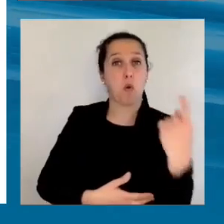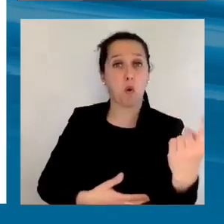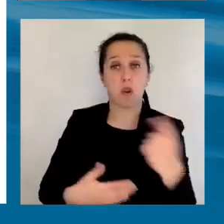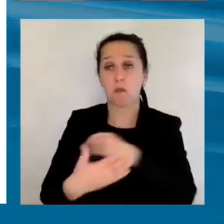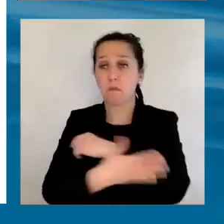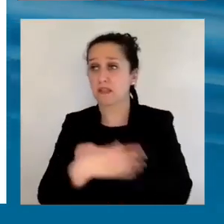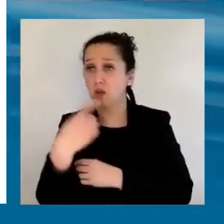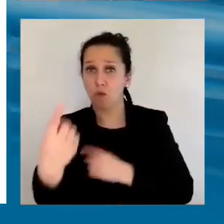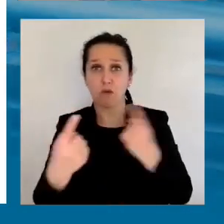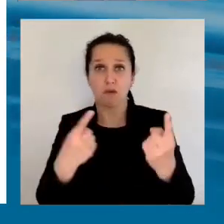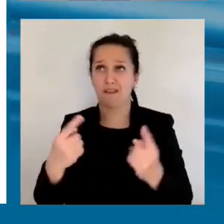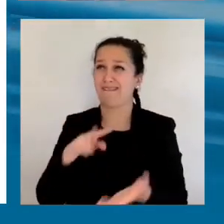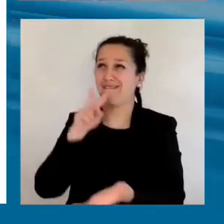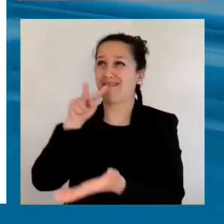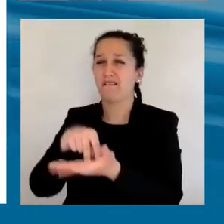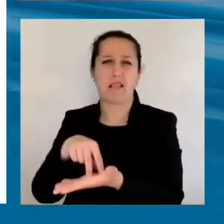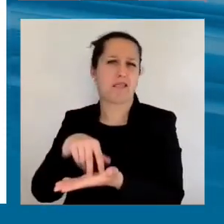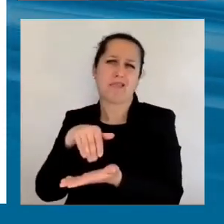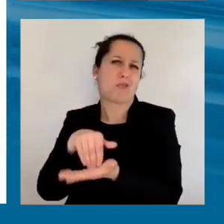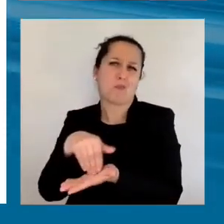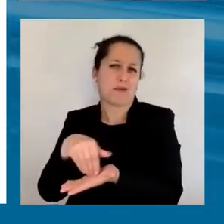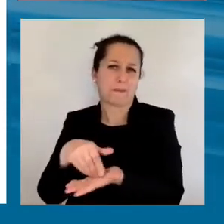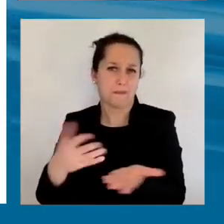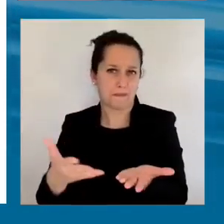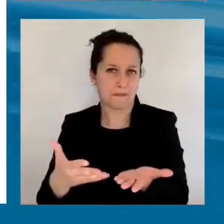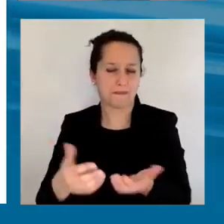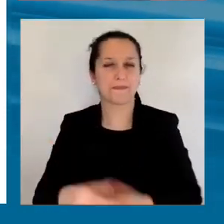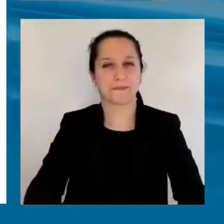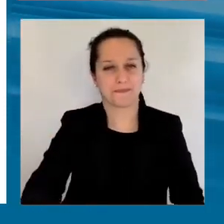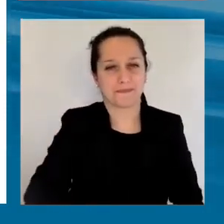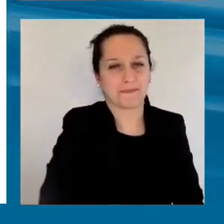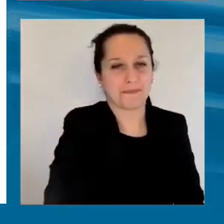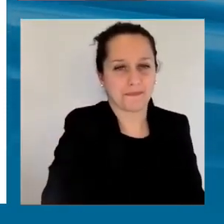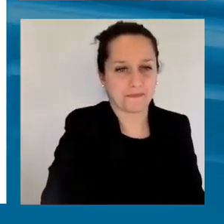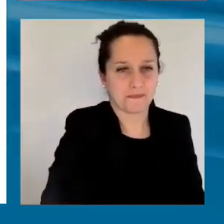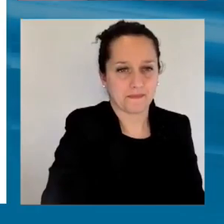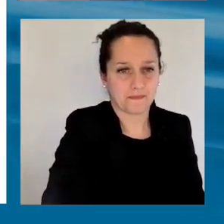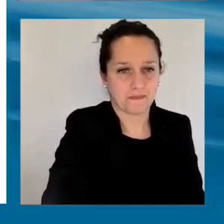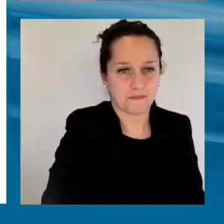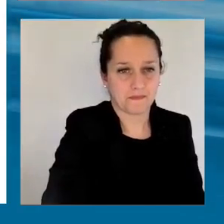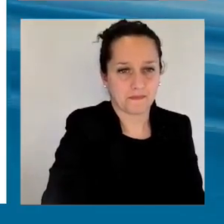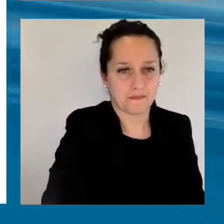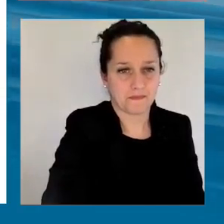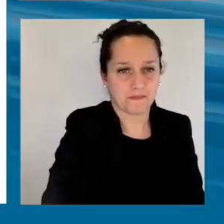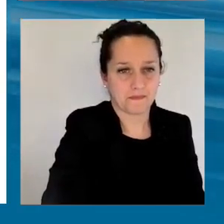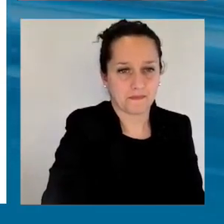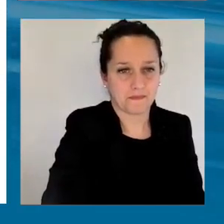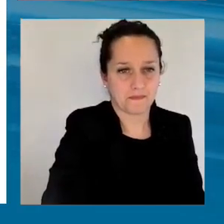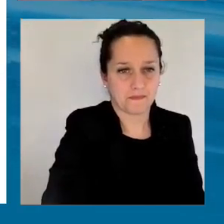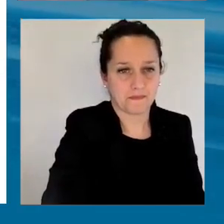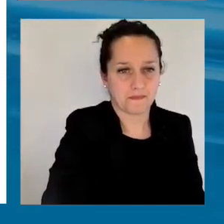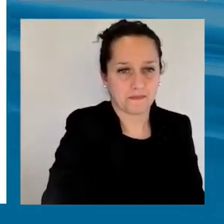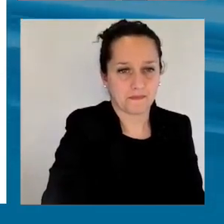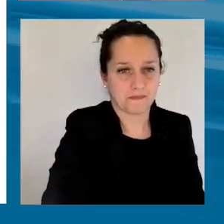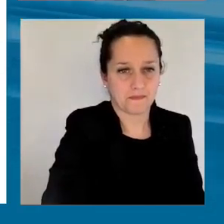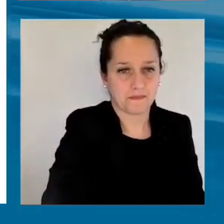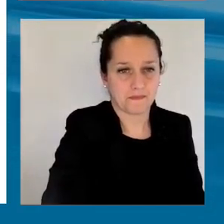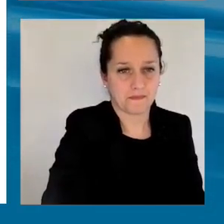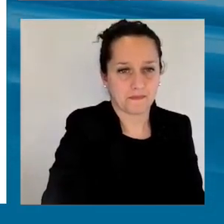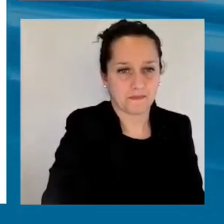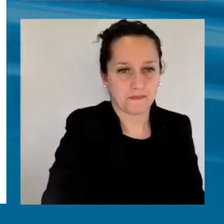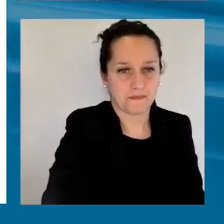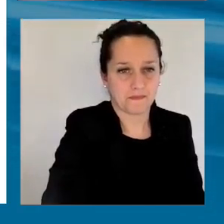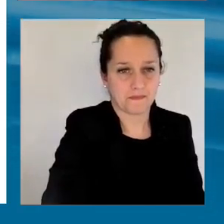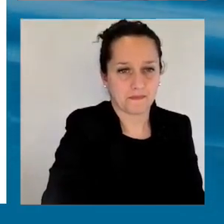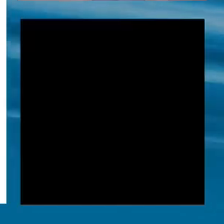Bueno, básicamente, un resumen así en 10 minutos del primer capítulo, el tipo de